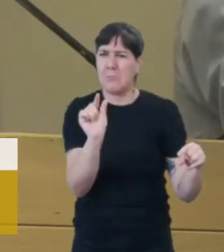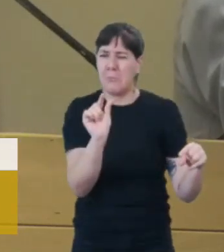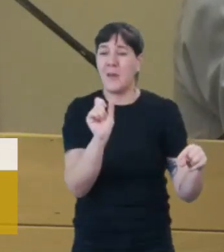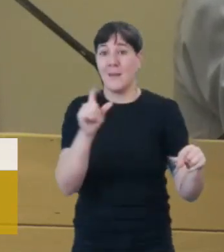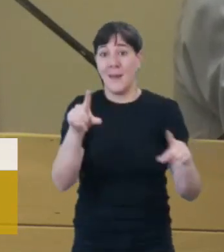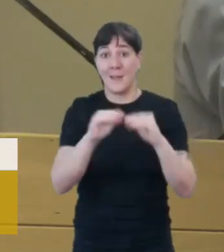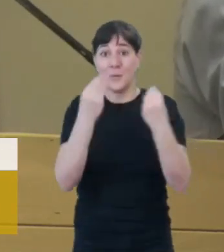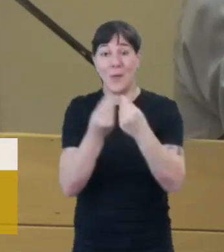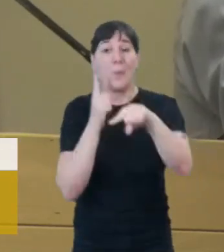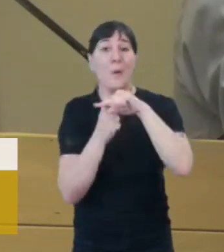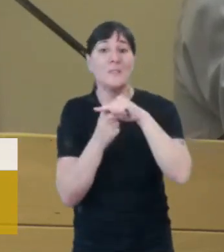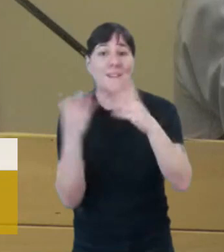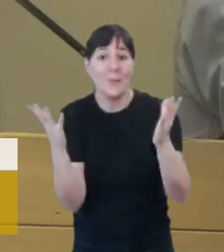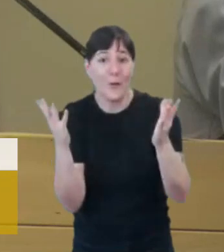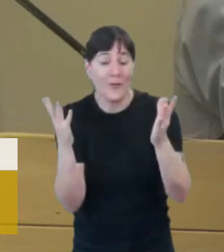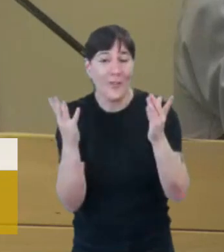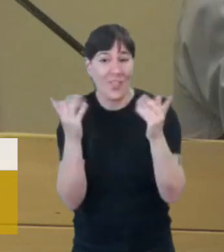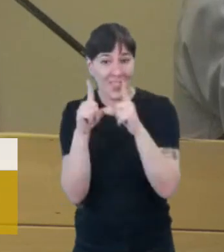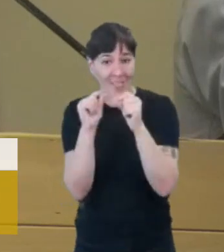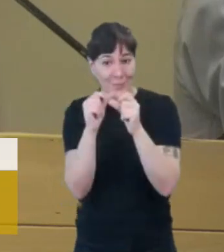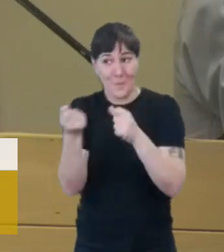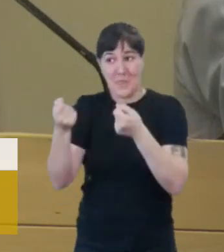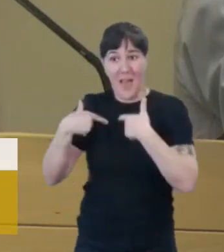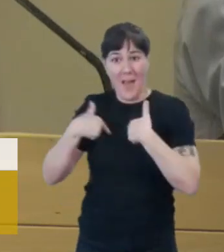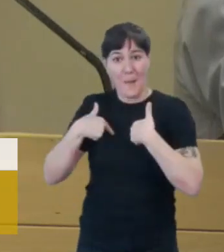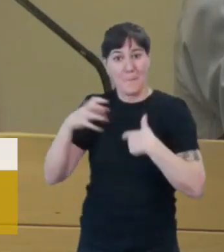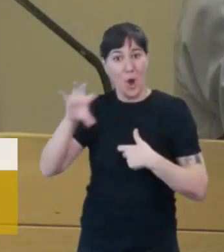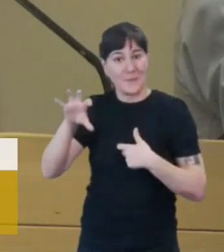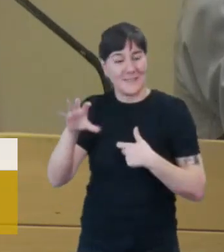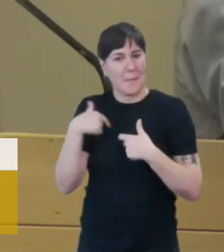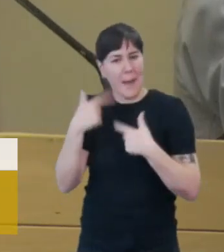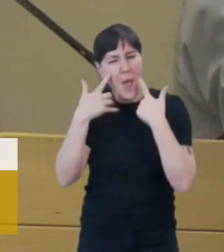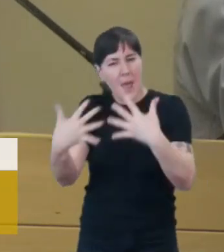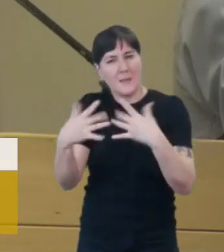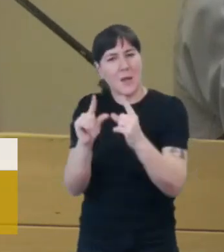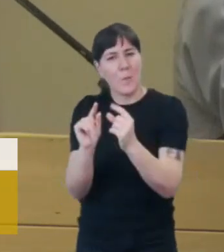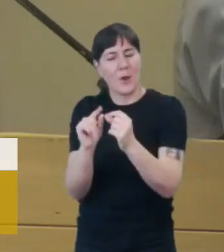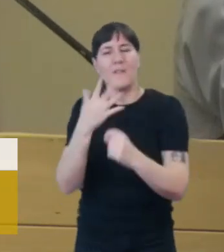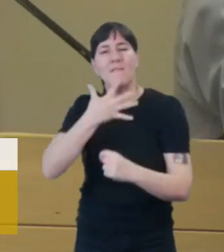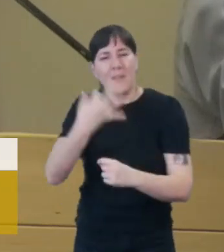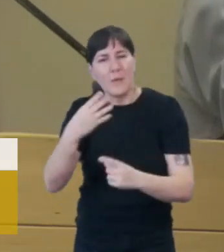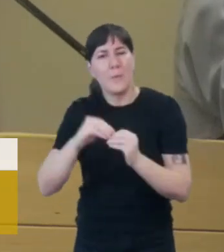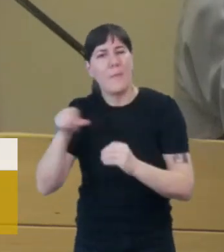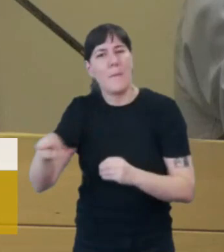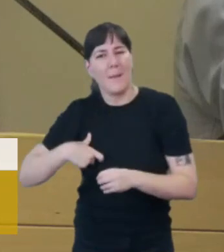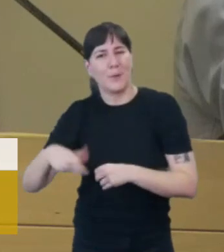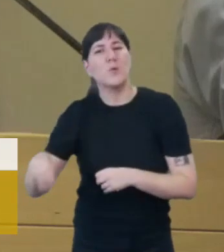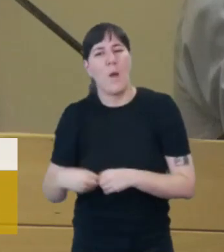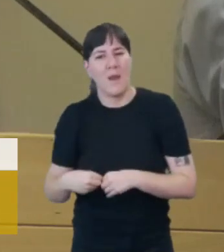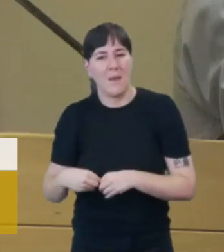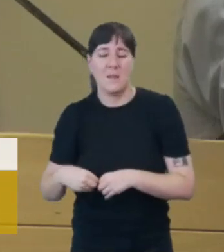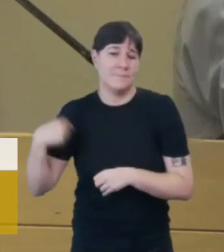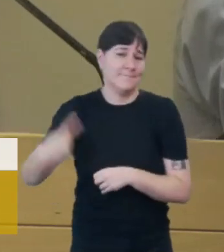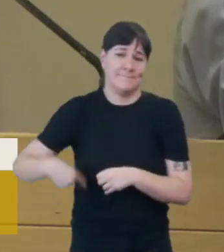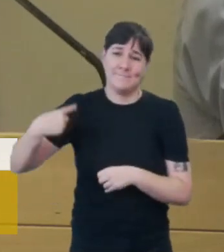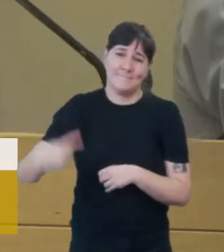en los datos que nos provee la provincia para analizar números. El verdadero problema de la APROS es que viene sistemáticamente